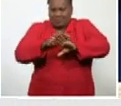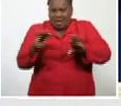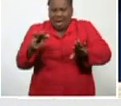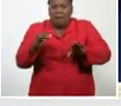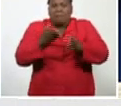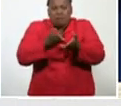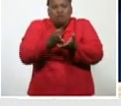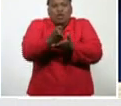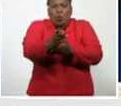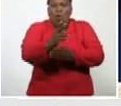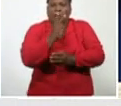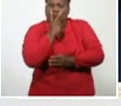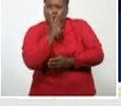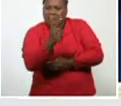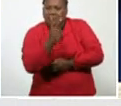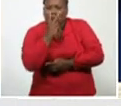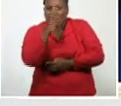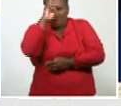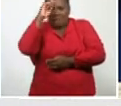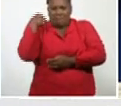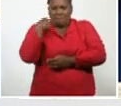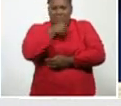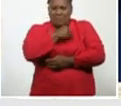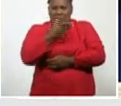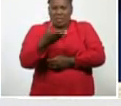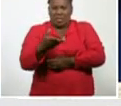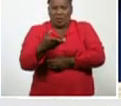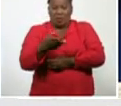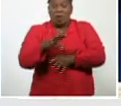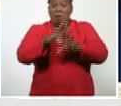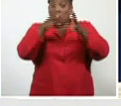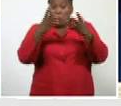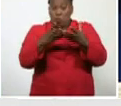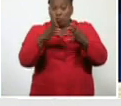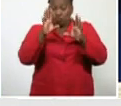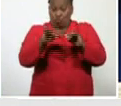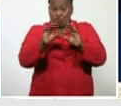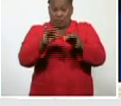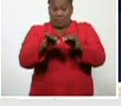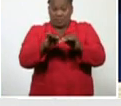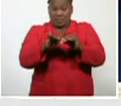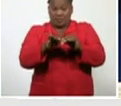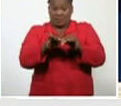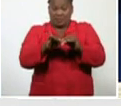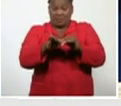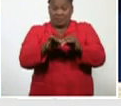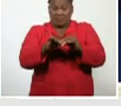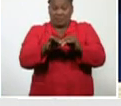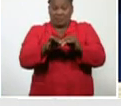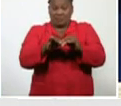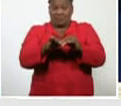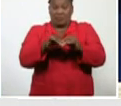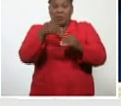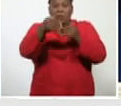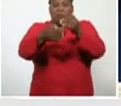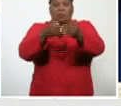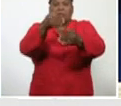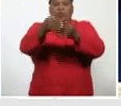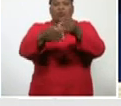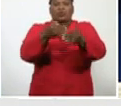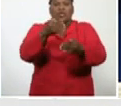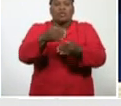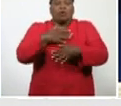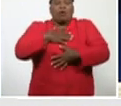como consecuencia, de la enfermedad, que lo que describe el mundo, con mayor frecuencia, son, es un proceso, de insuficiencia